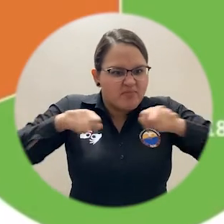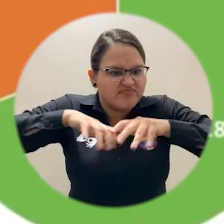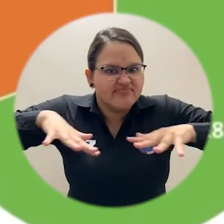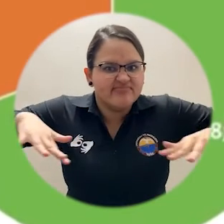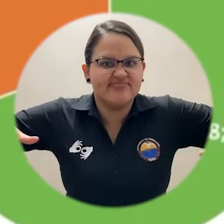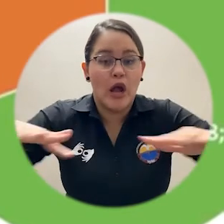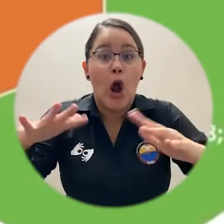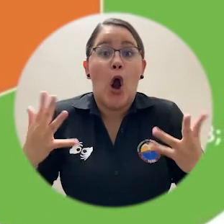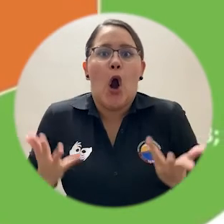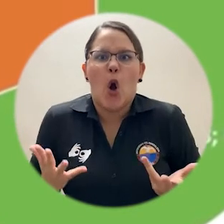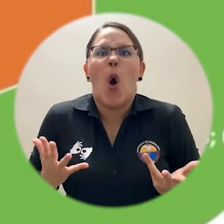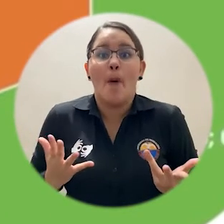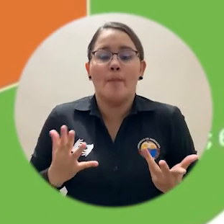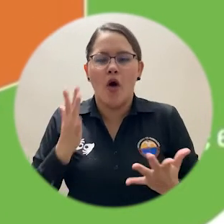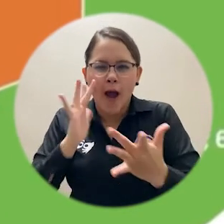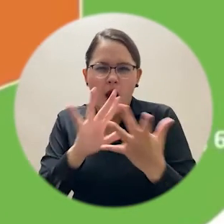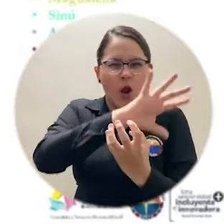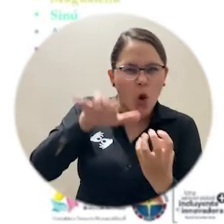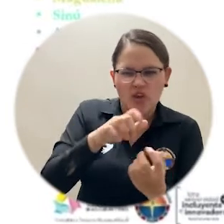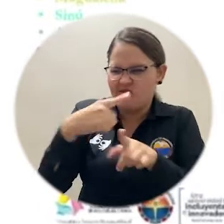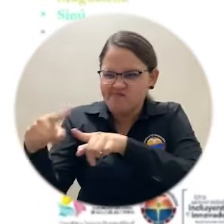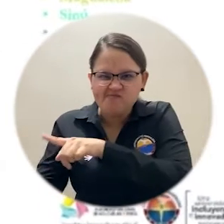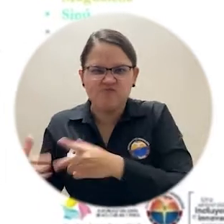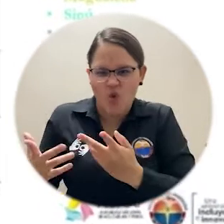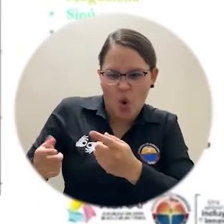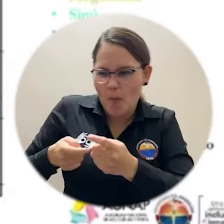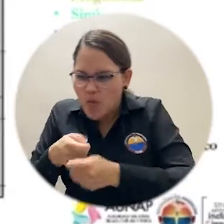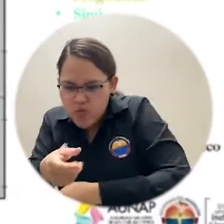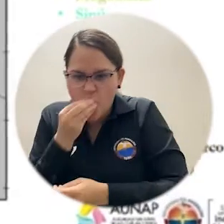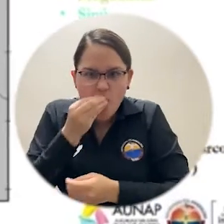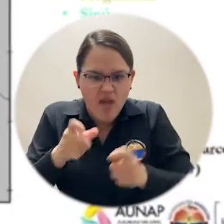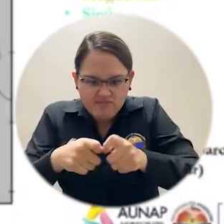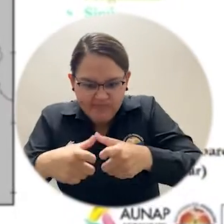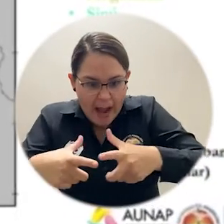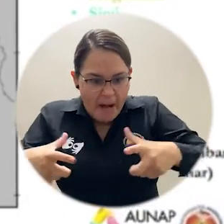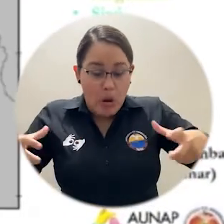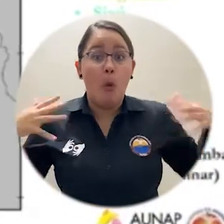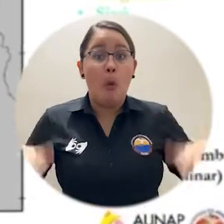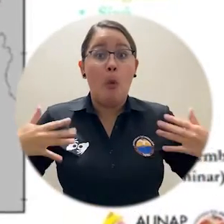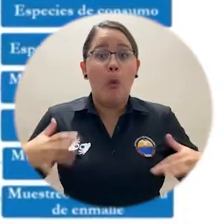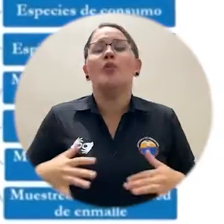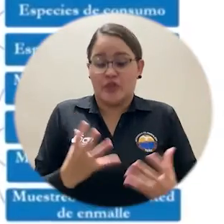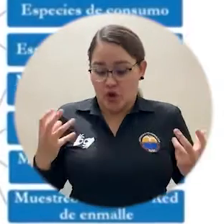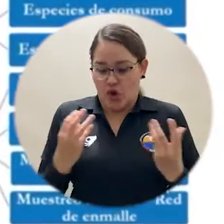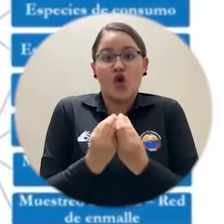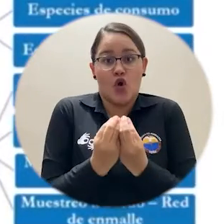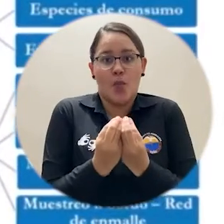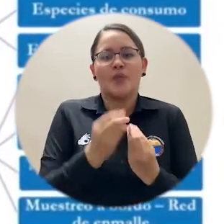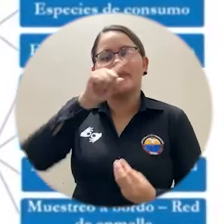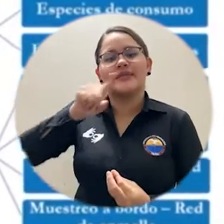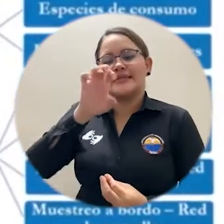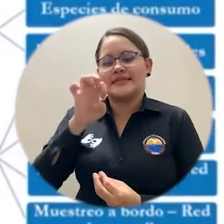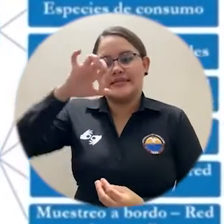ornamentales en términos biológicos y económicos, el Servicio Estadístico Pesquero Colombiano CP realizó dos jornadas de socialización de